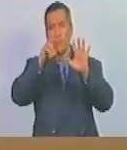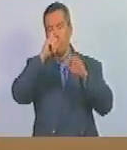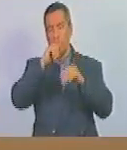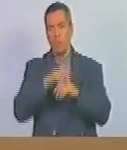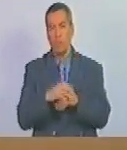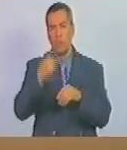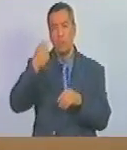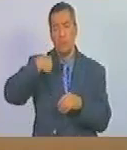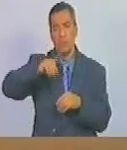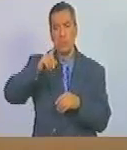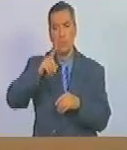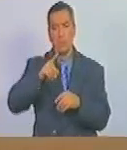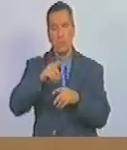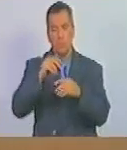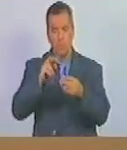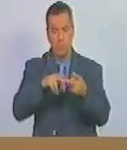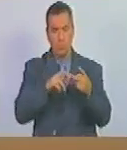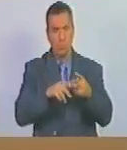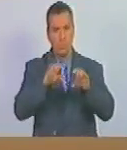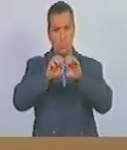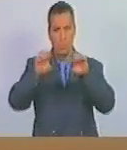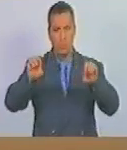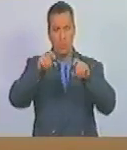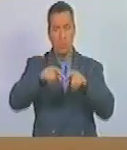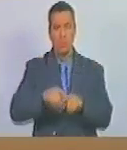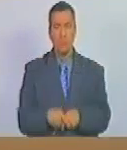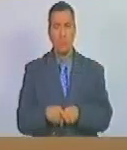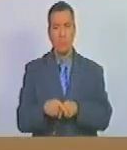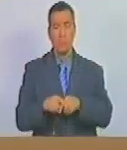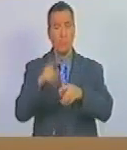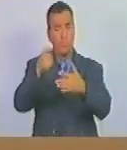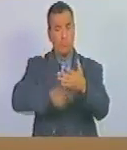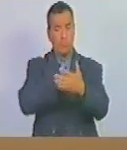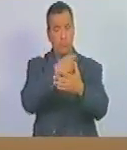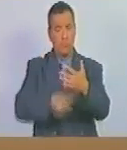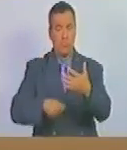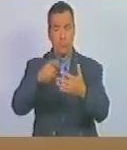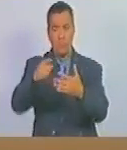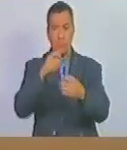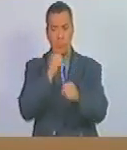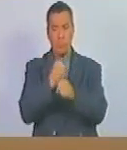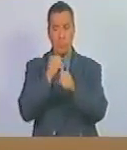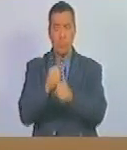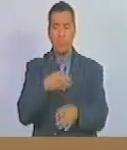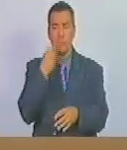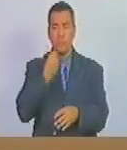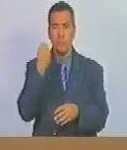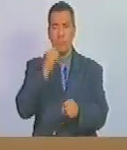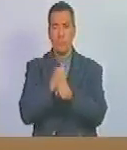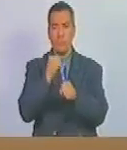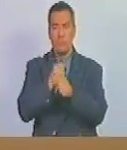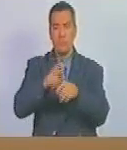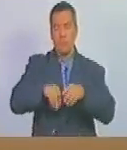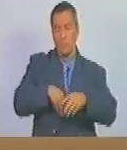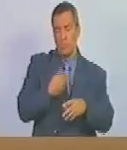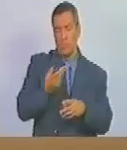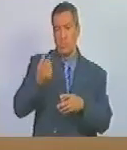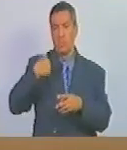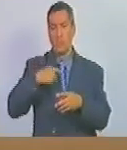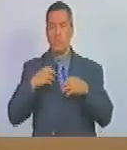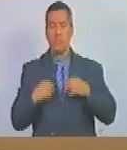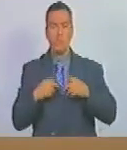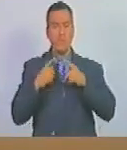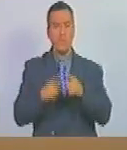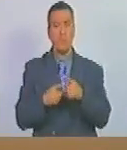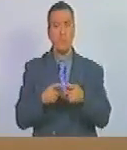deberá ser compatible con la educación se prohíbe el trabajo de adolescentes en labores que puedan afectar su salud